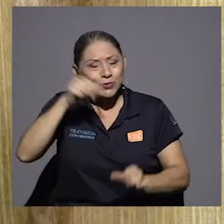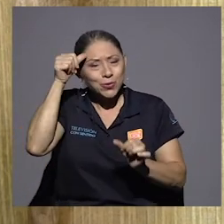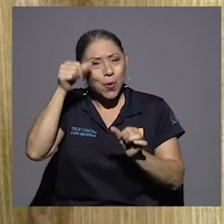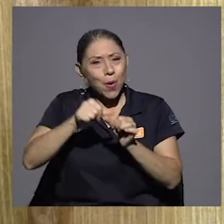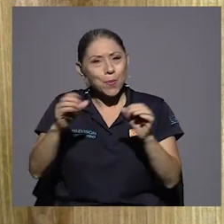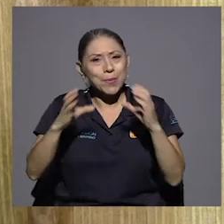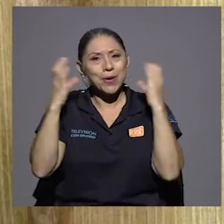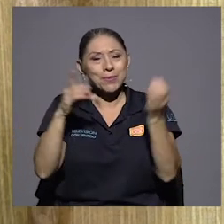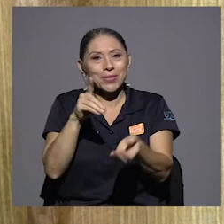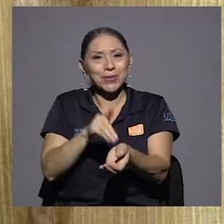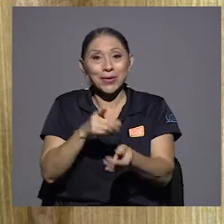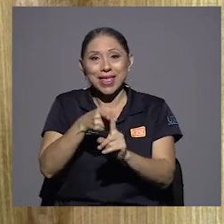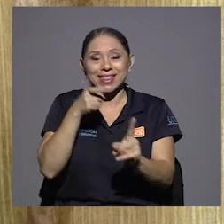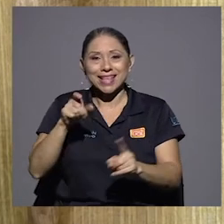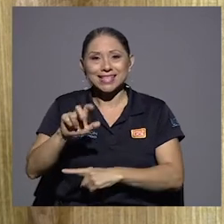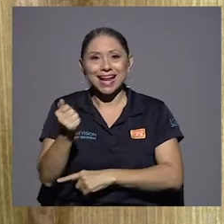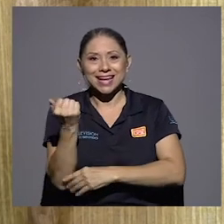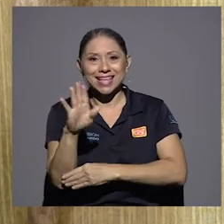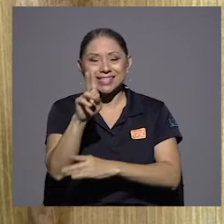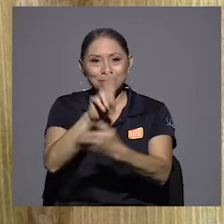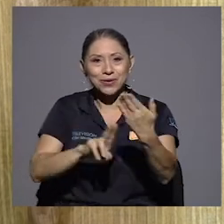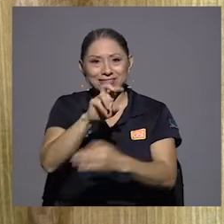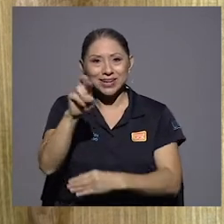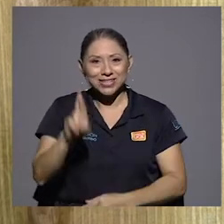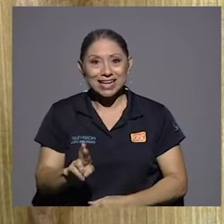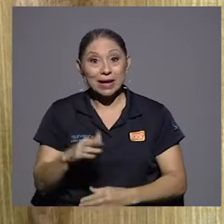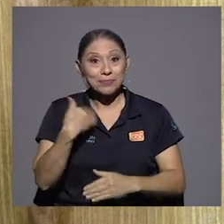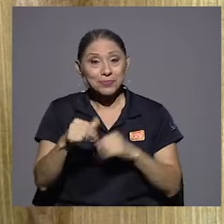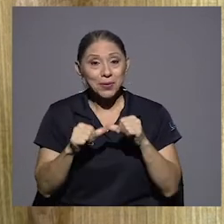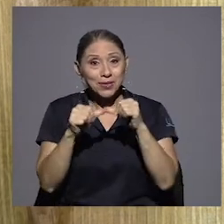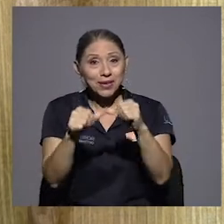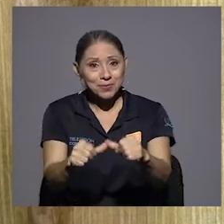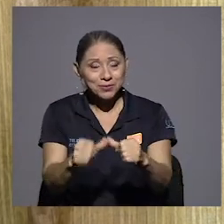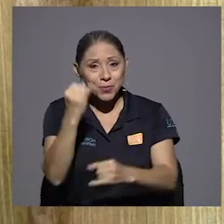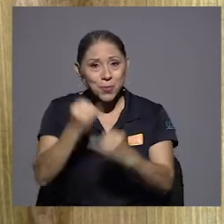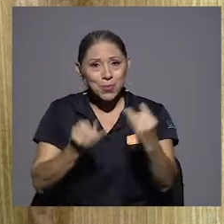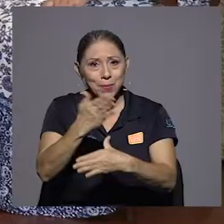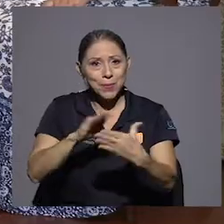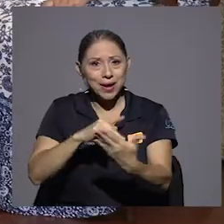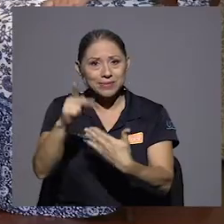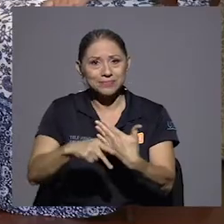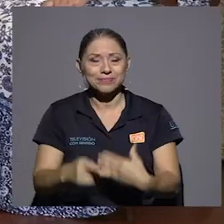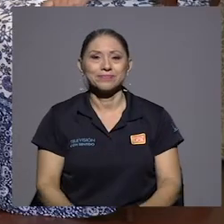desde el canal 15 Universidad de Costa Rica. Ya regresamos para nuestro último bloque.